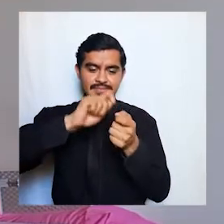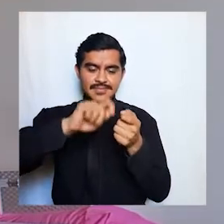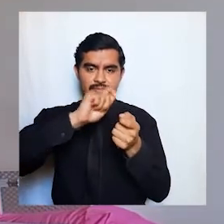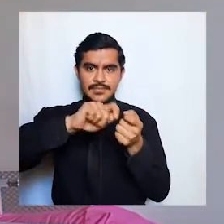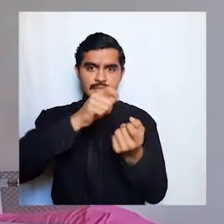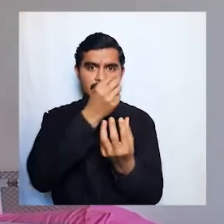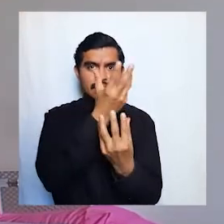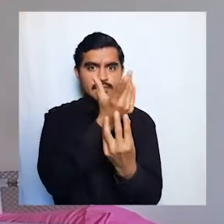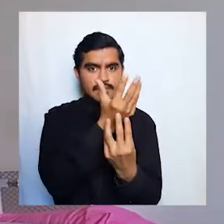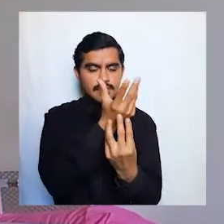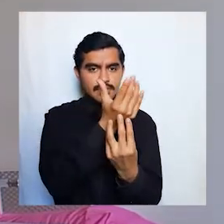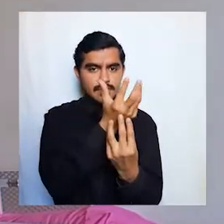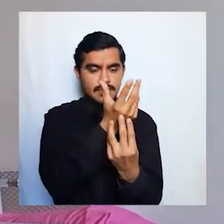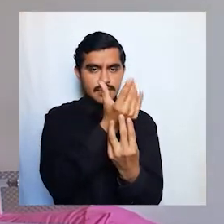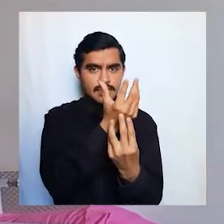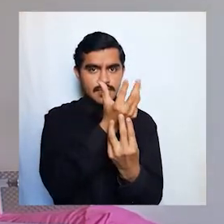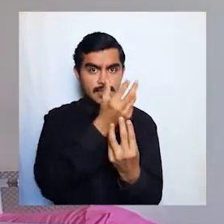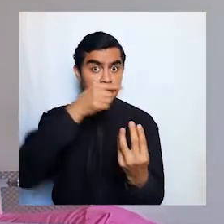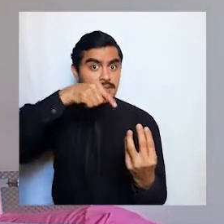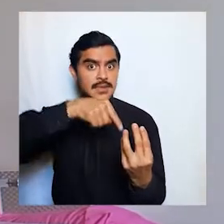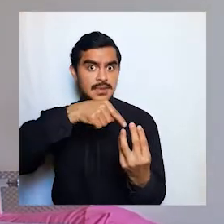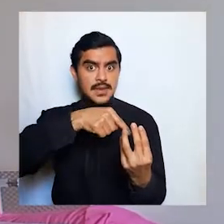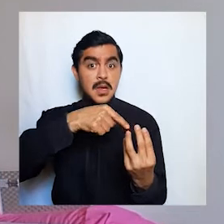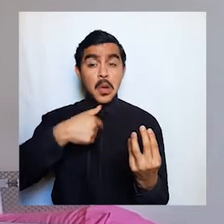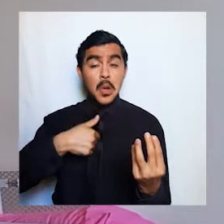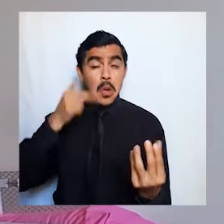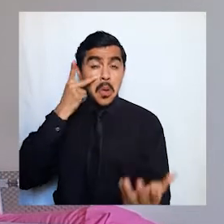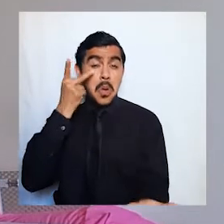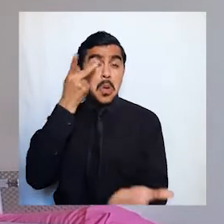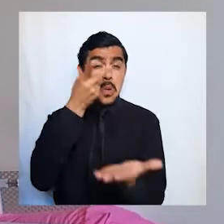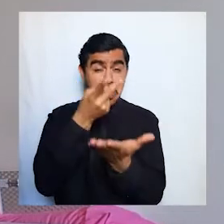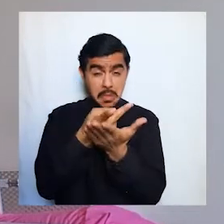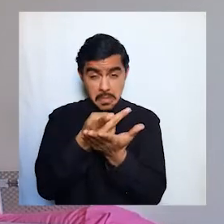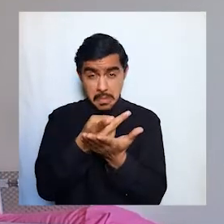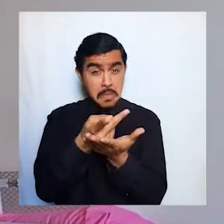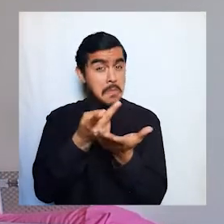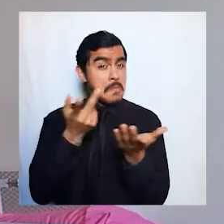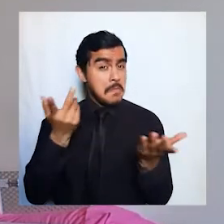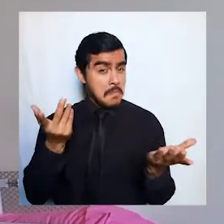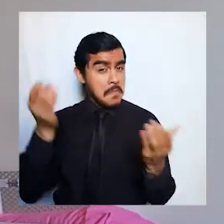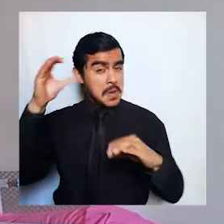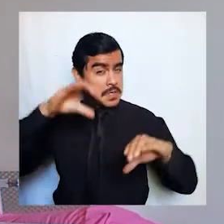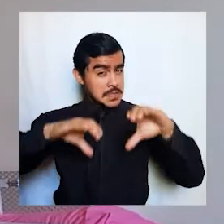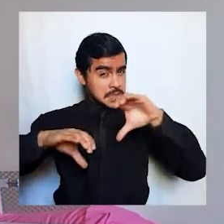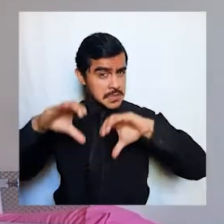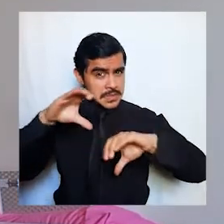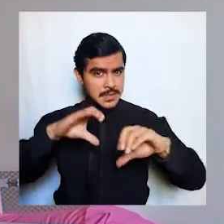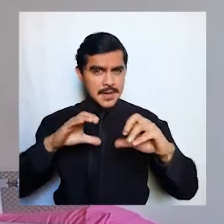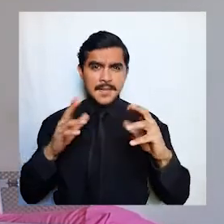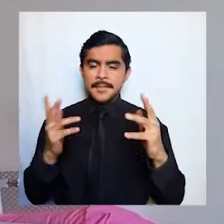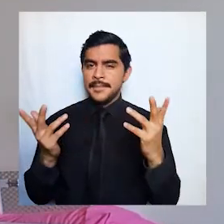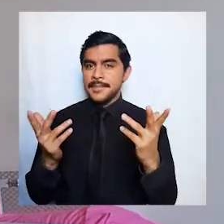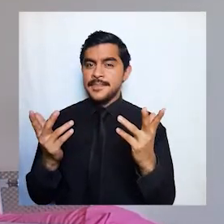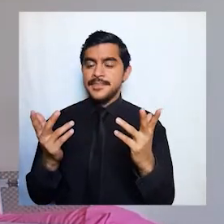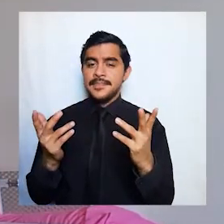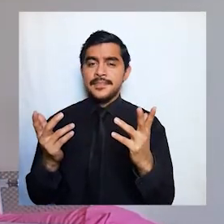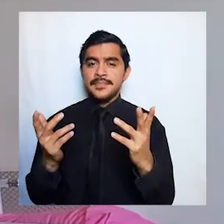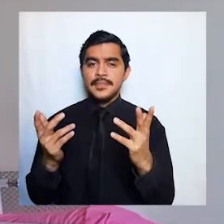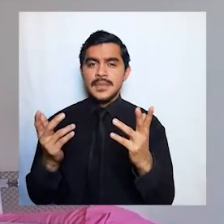con una vela voy a hacer un experimento que vamos a ver